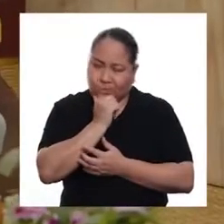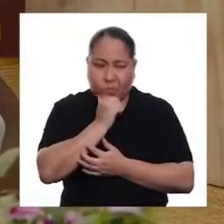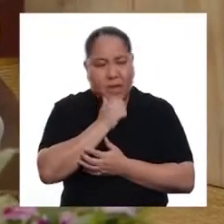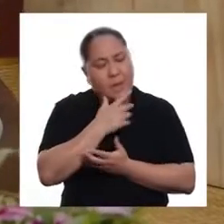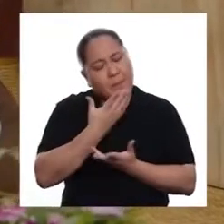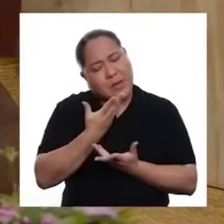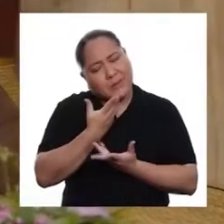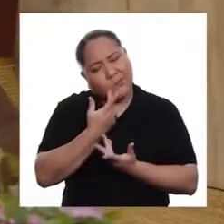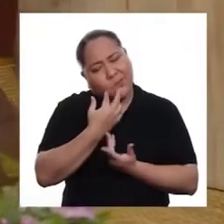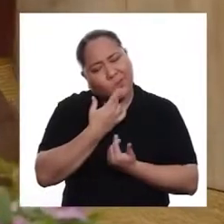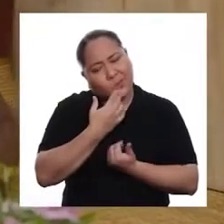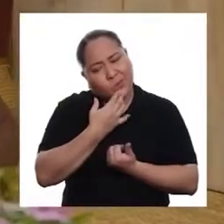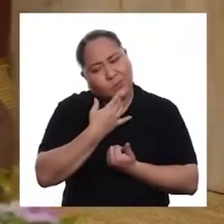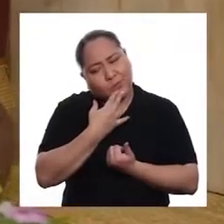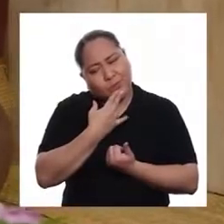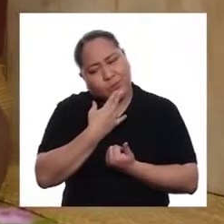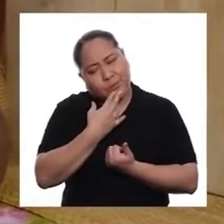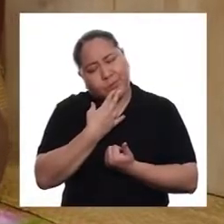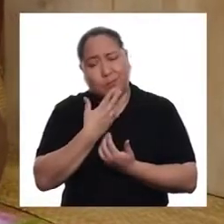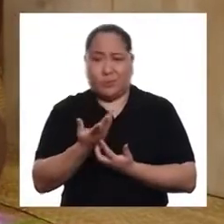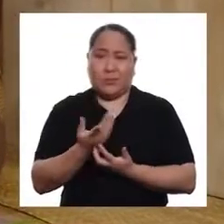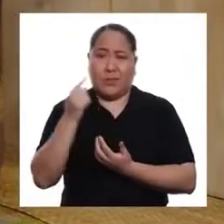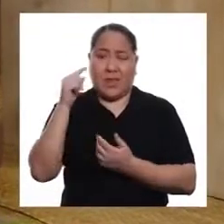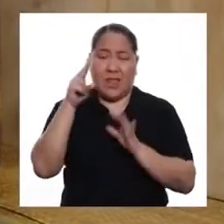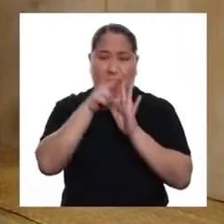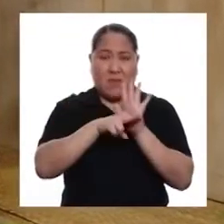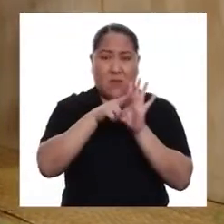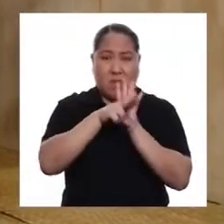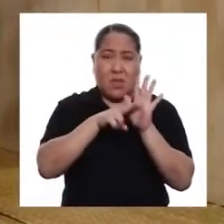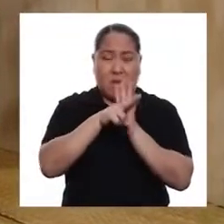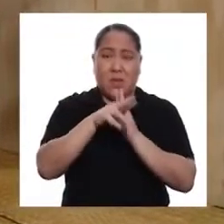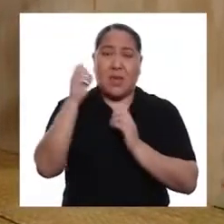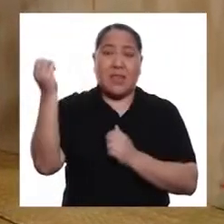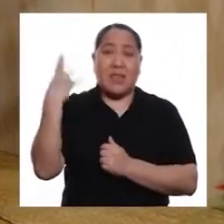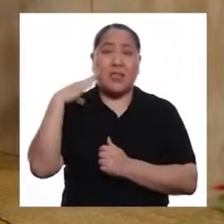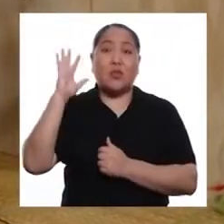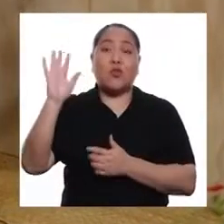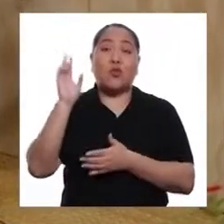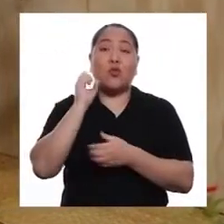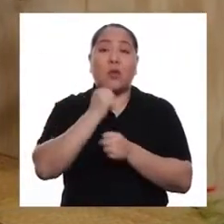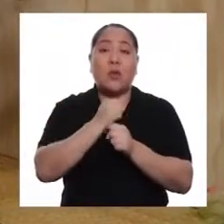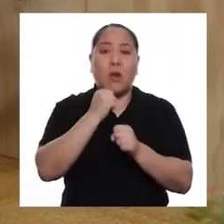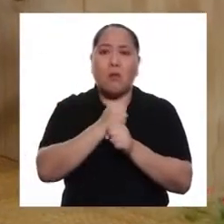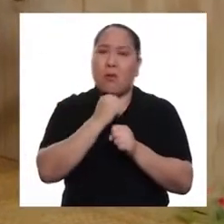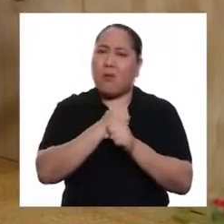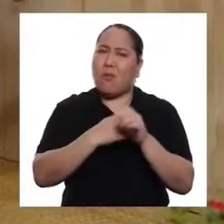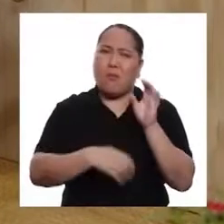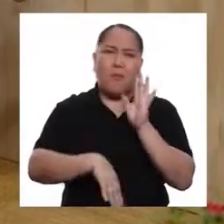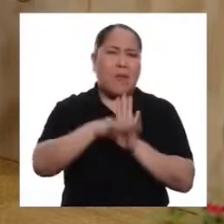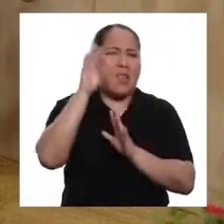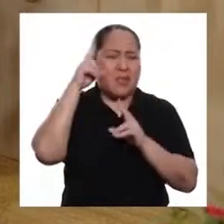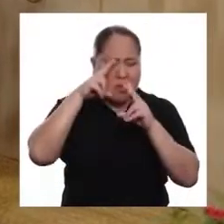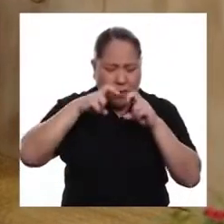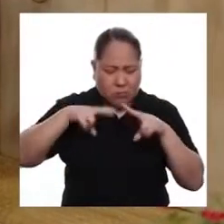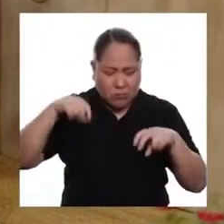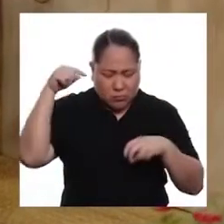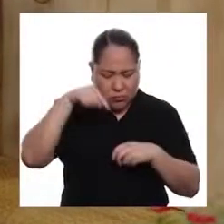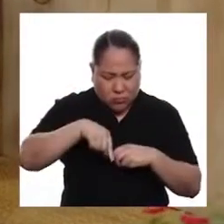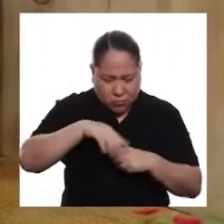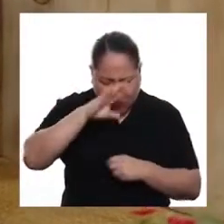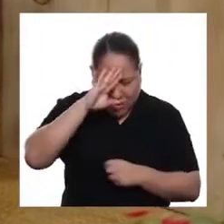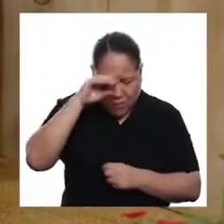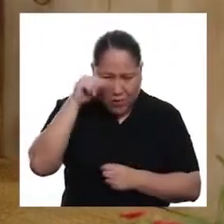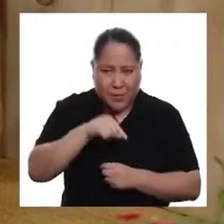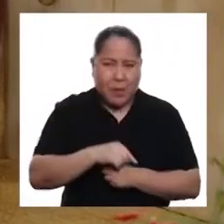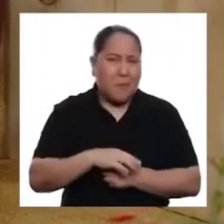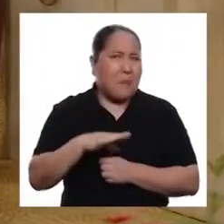A ver, pues, que en el video nos dicen que su trabajo va más allá del estudio de